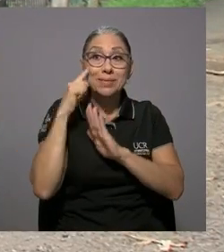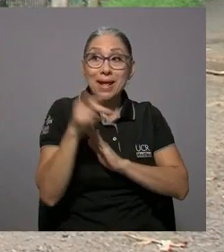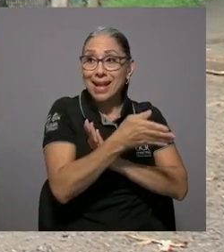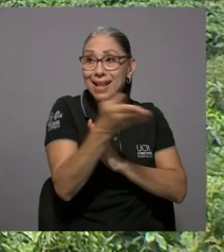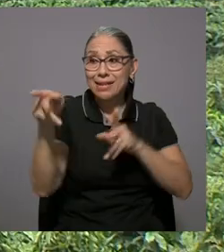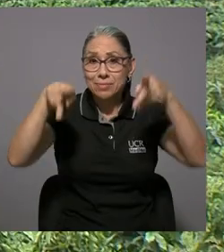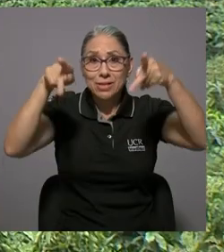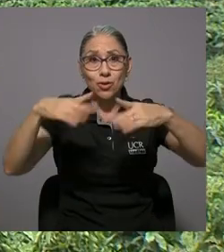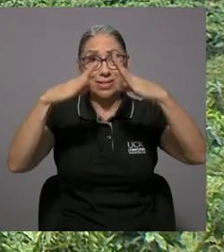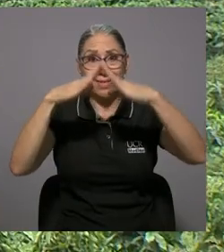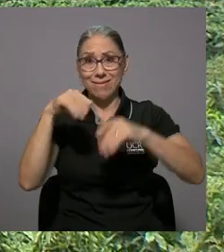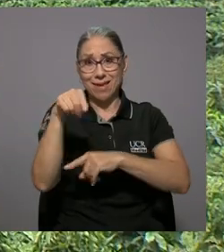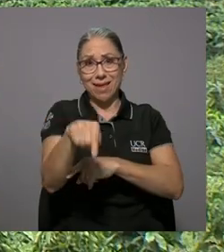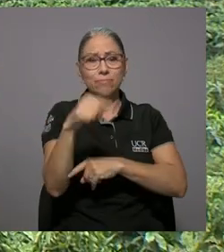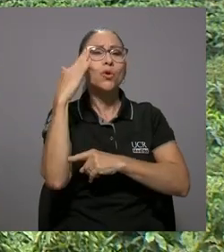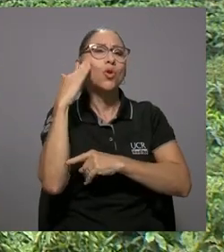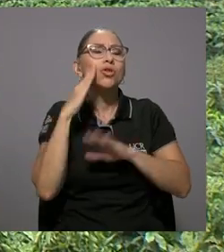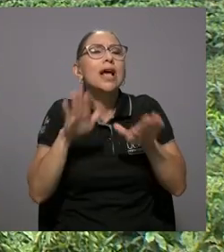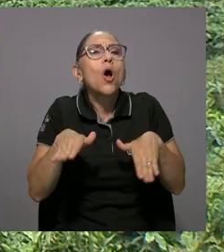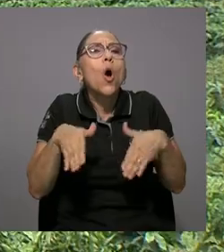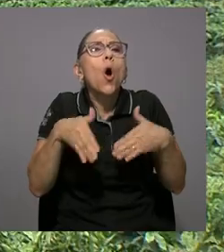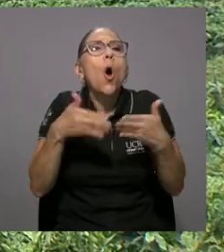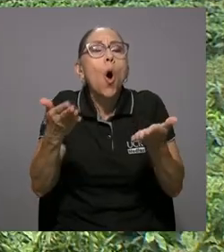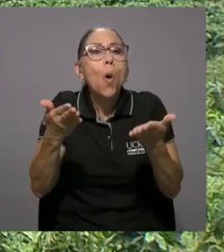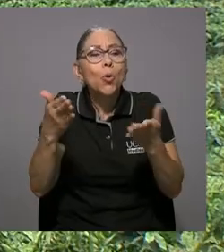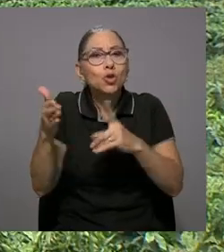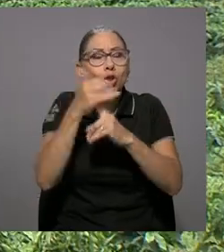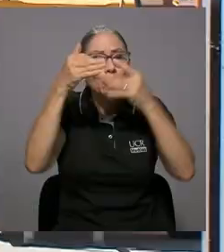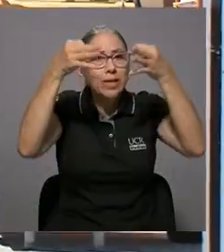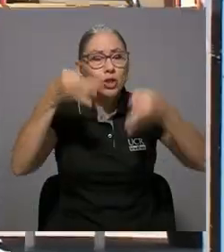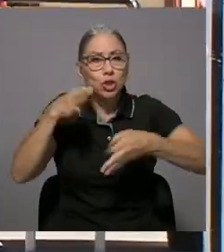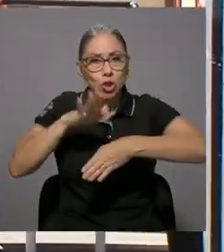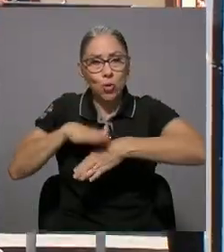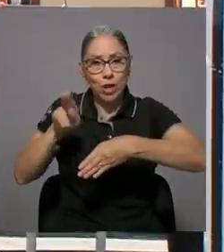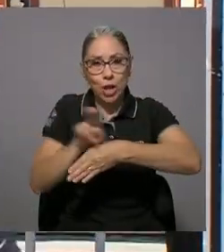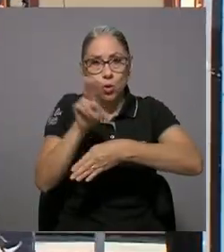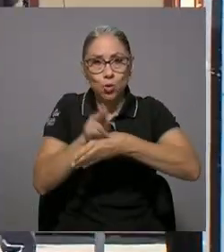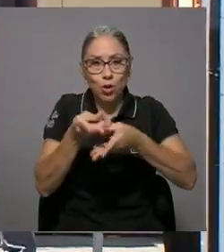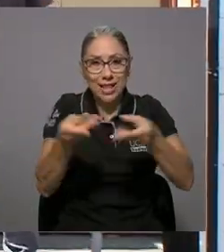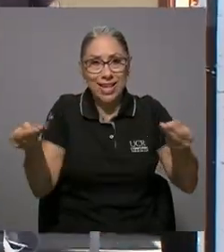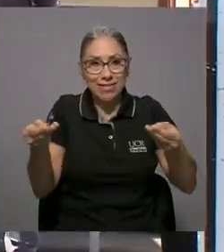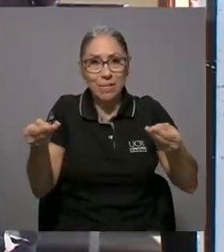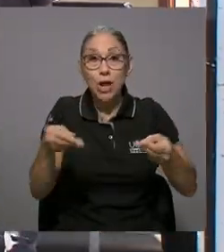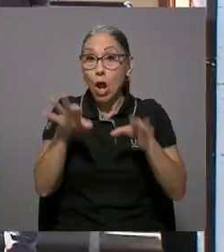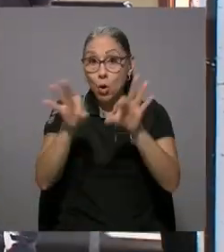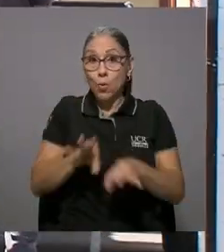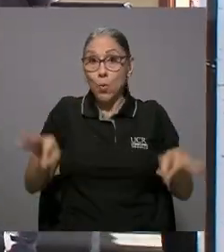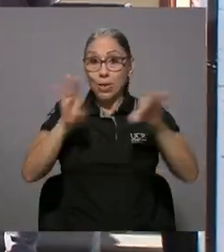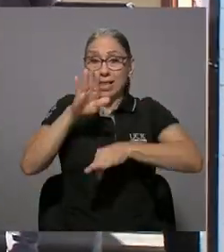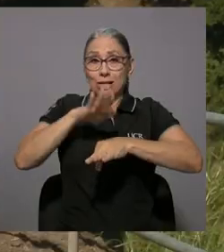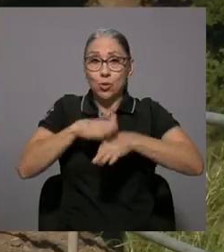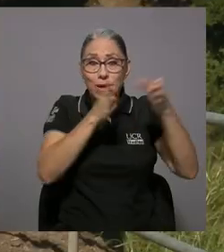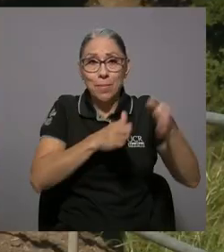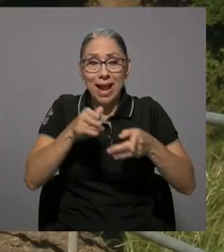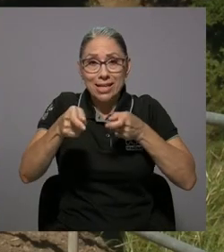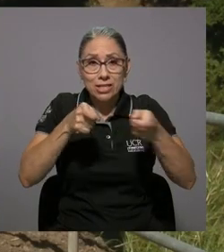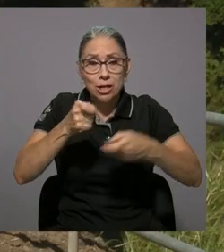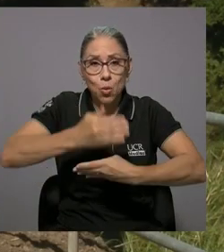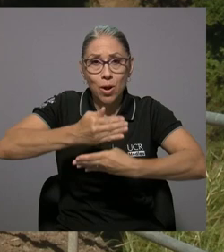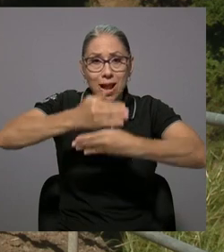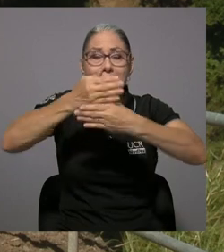los habitantes conozcan cómo se determina el uso de la tierra. Lo que importa sobre los planes reguladores lo